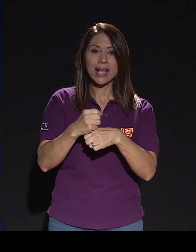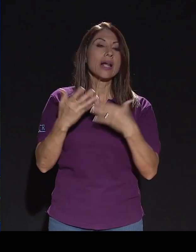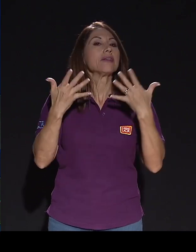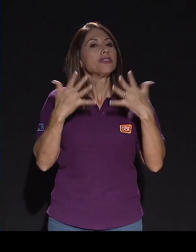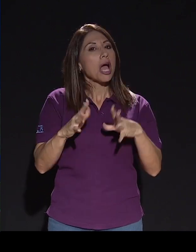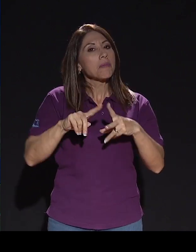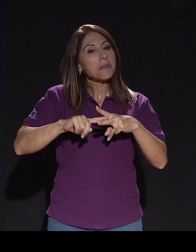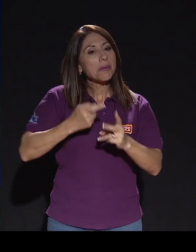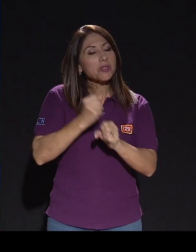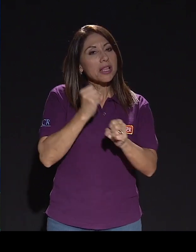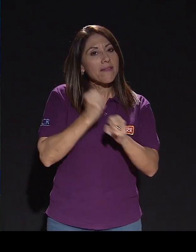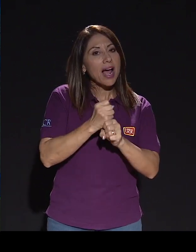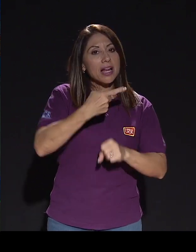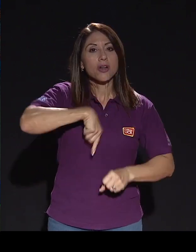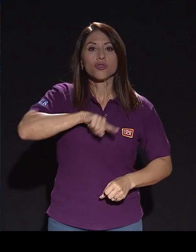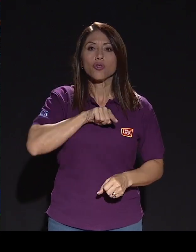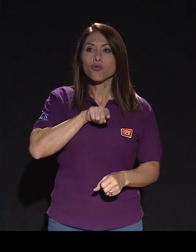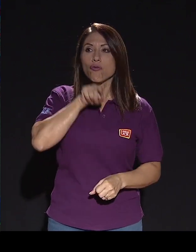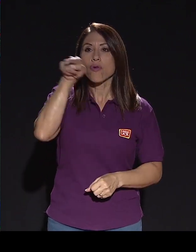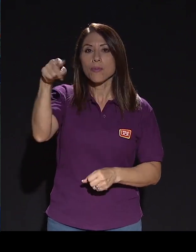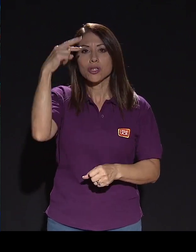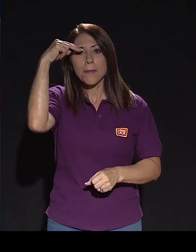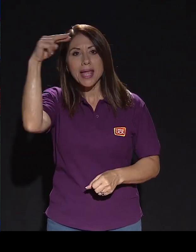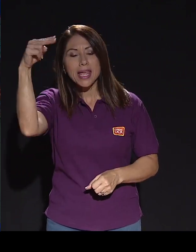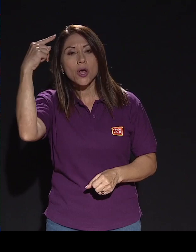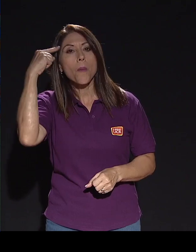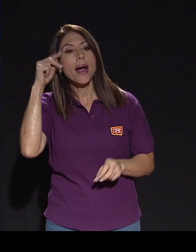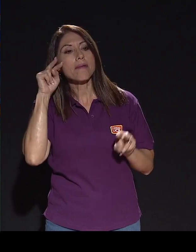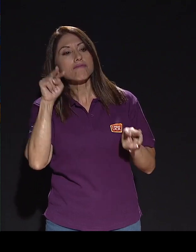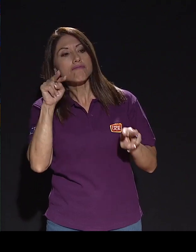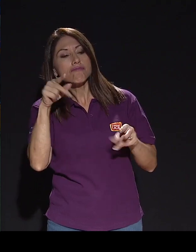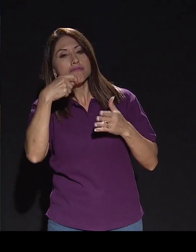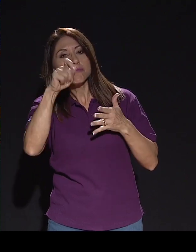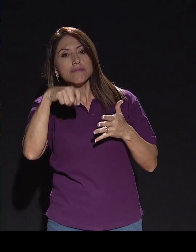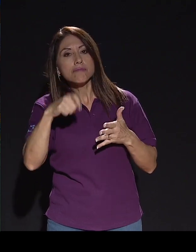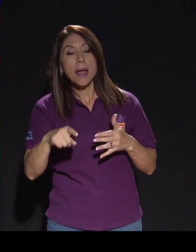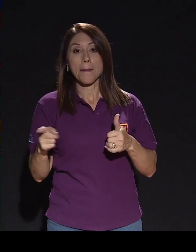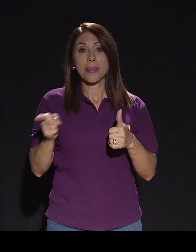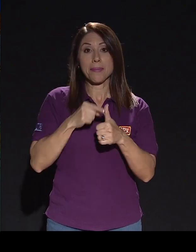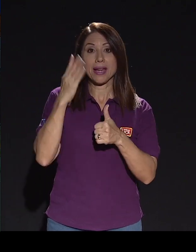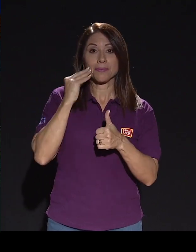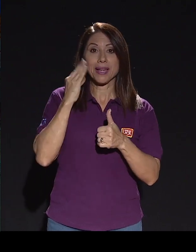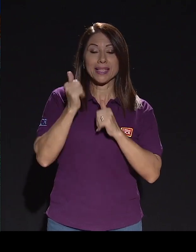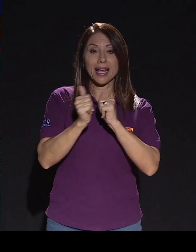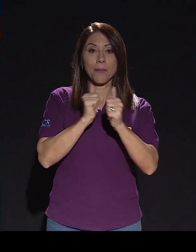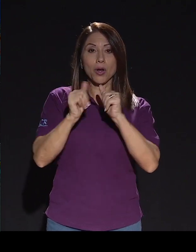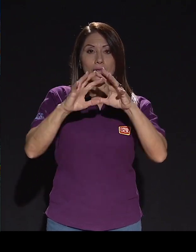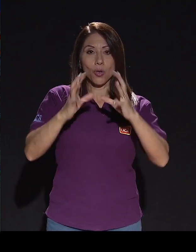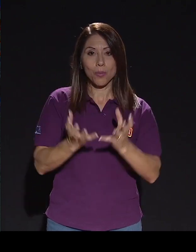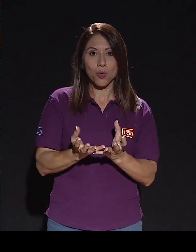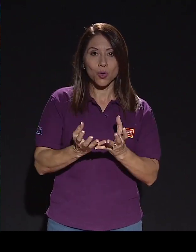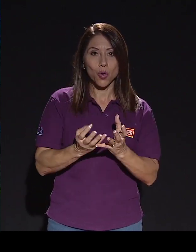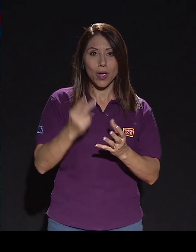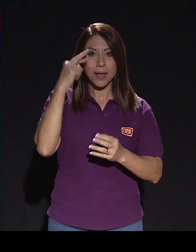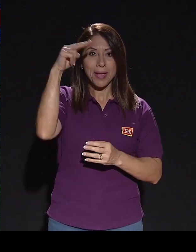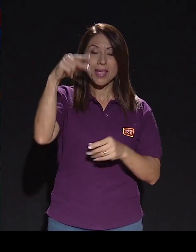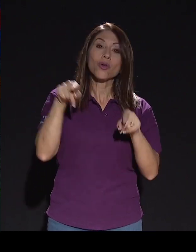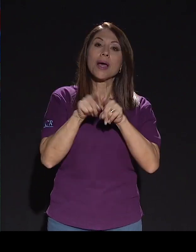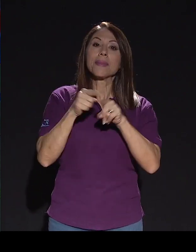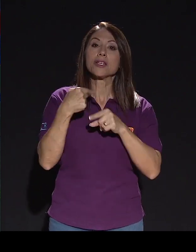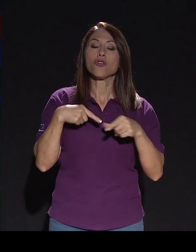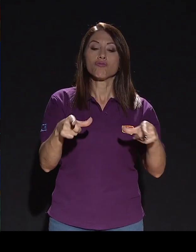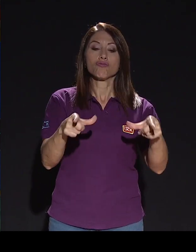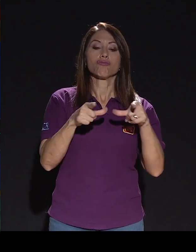fuimos a México a que los calificaran, tuvimos la primera experiencia en el campeonato del mundo en México, me certifique también como